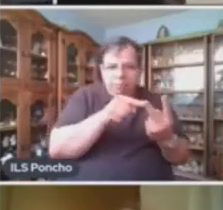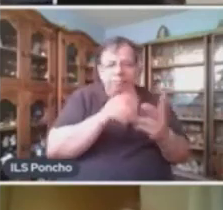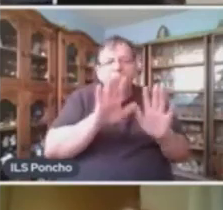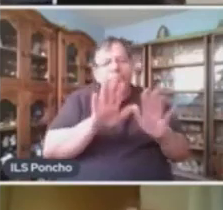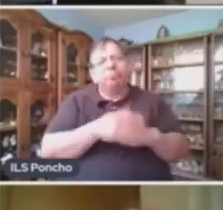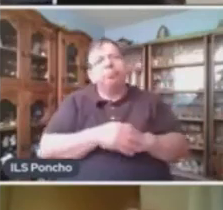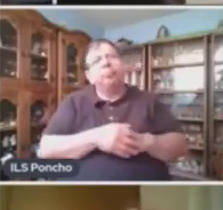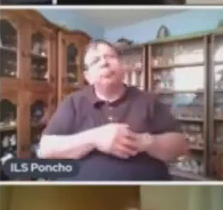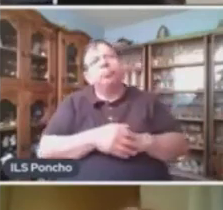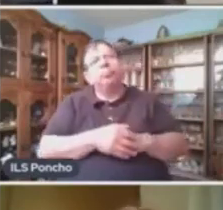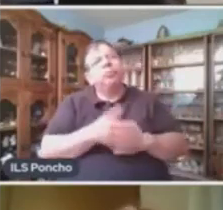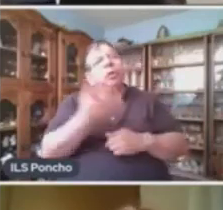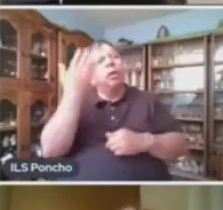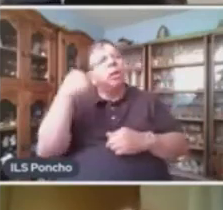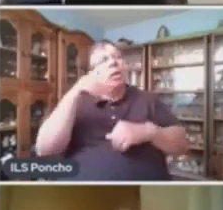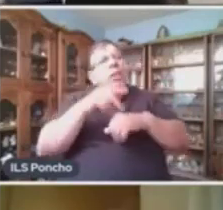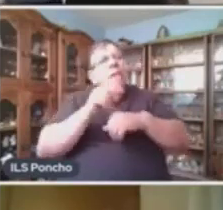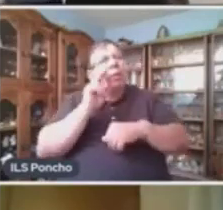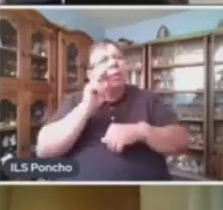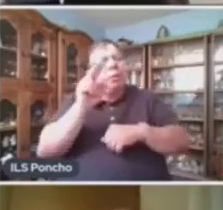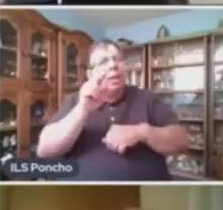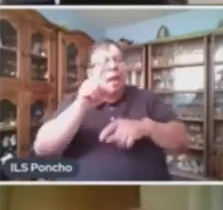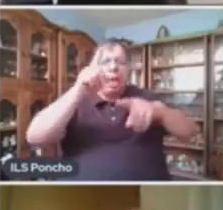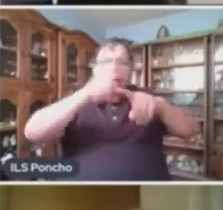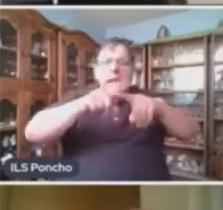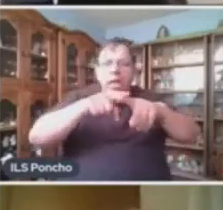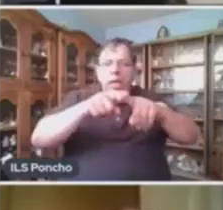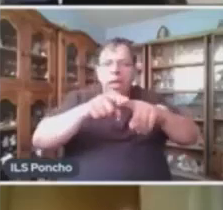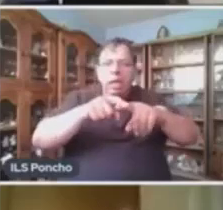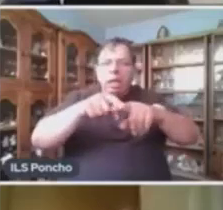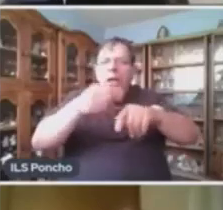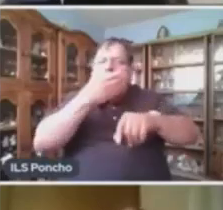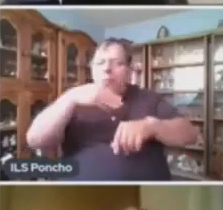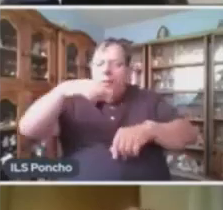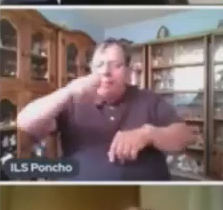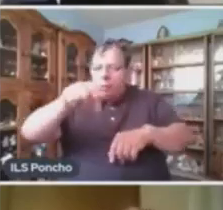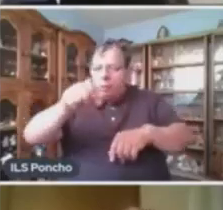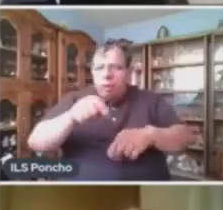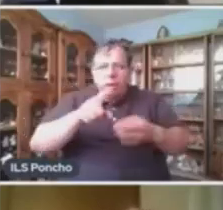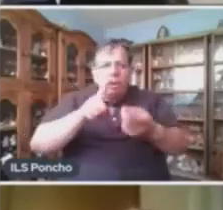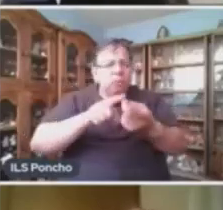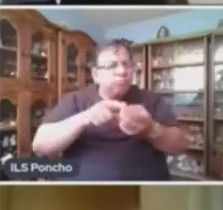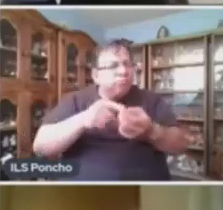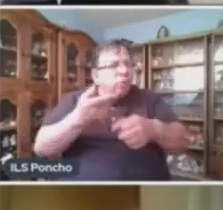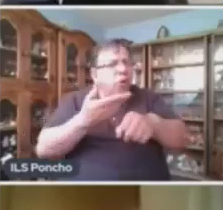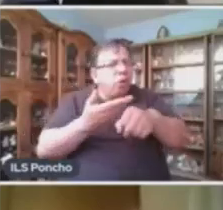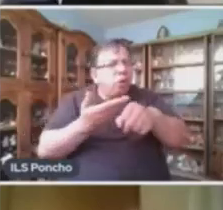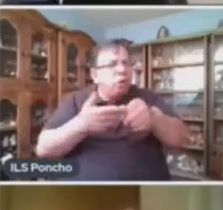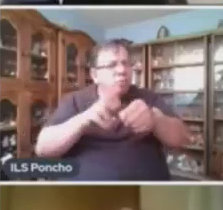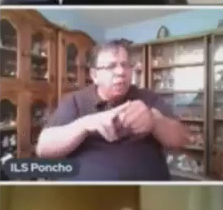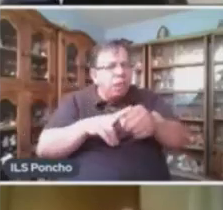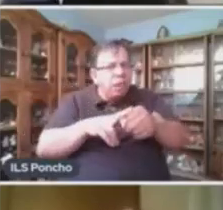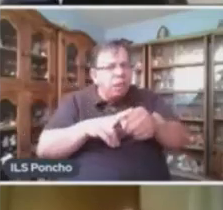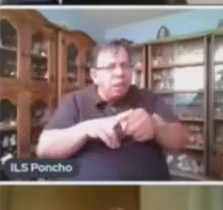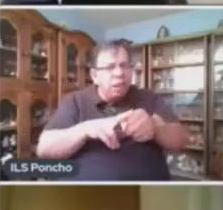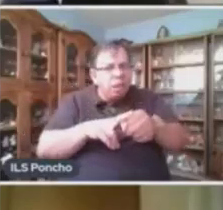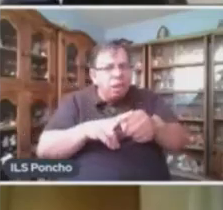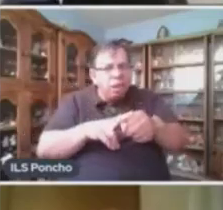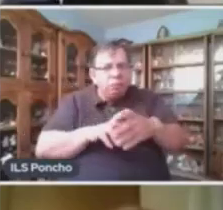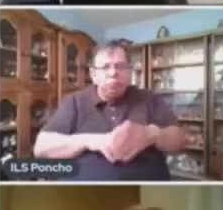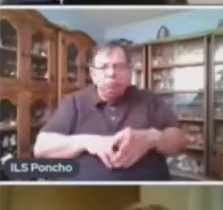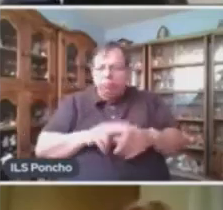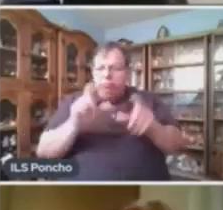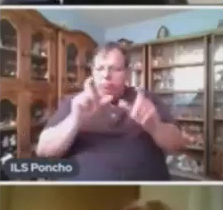a ver ¿A quién? A Manuel Al hospital El profesor escribió ¿Qué? Una nota